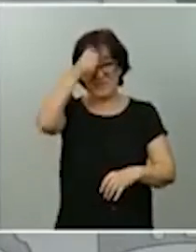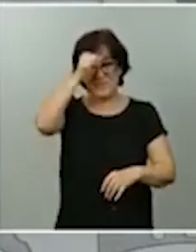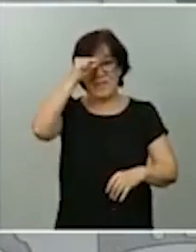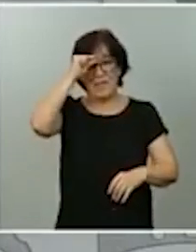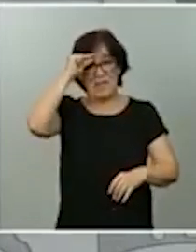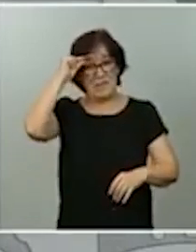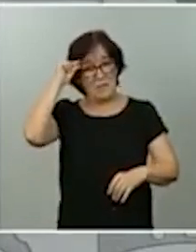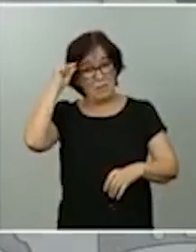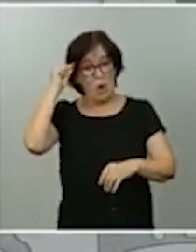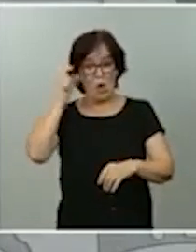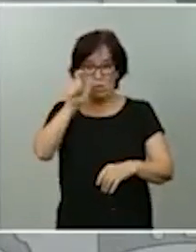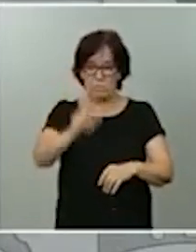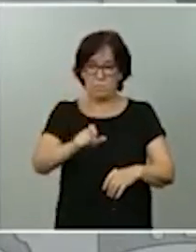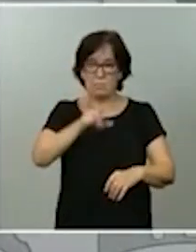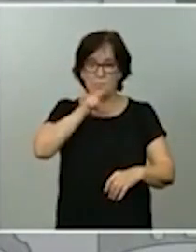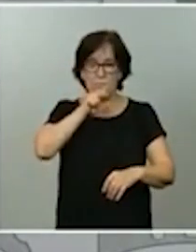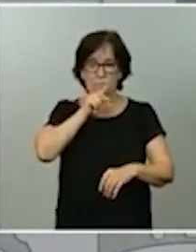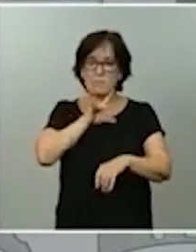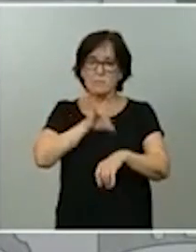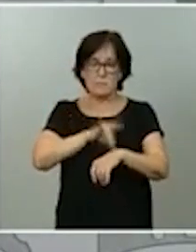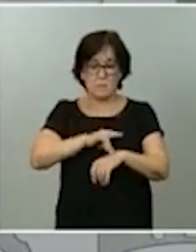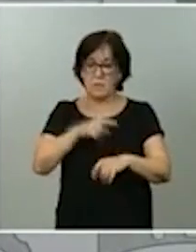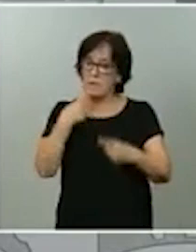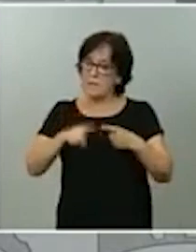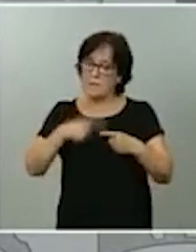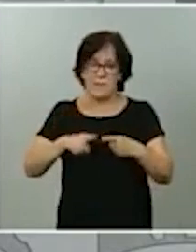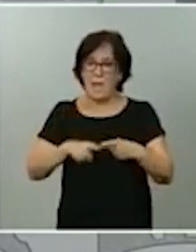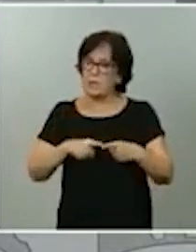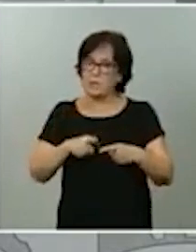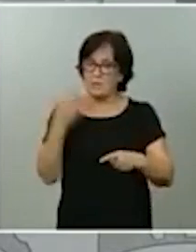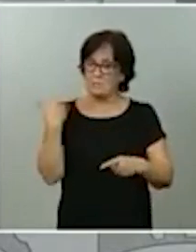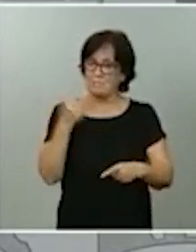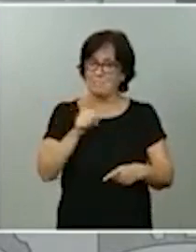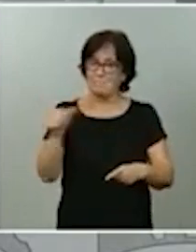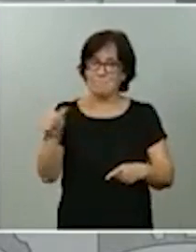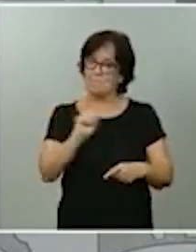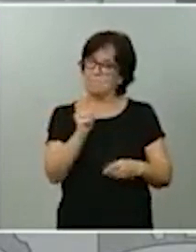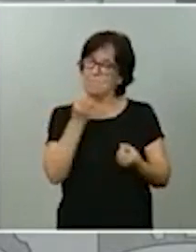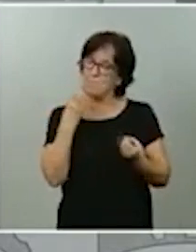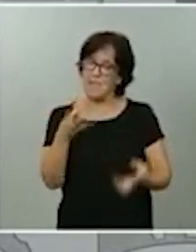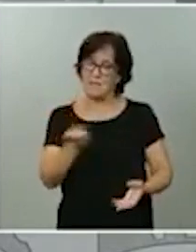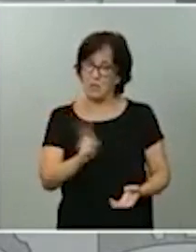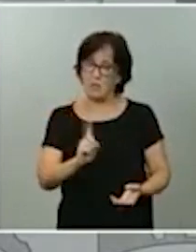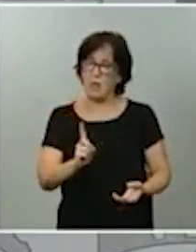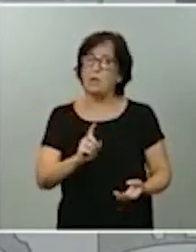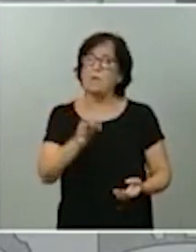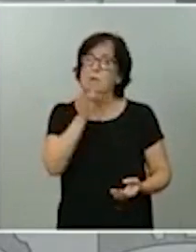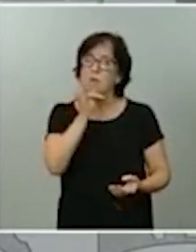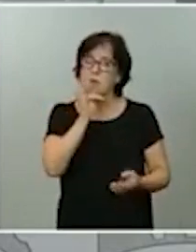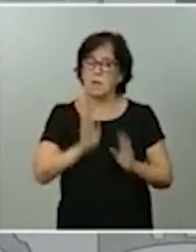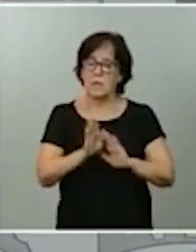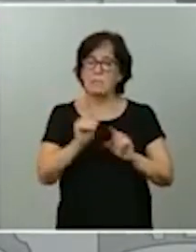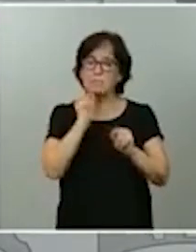pasada, las cosas, dijo él, no van bien. También, si seguimos dejando que la transmisión